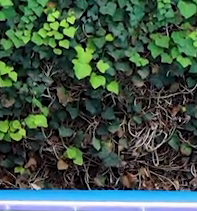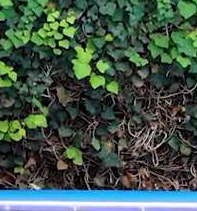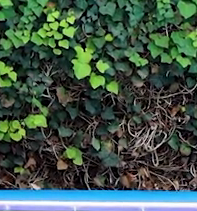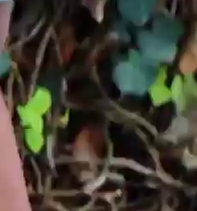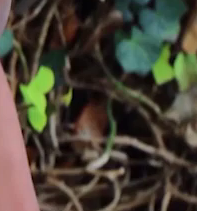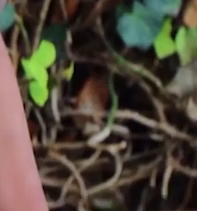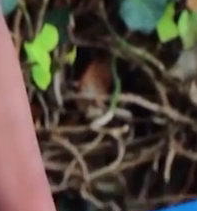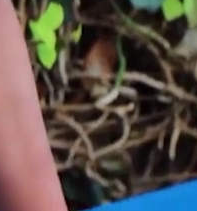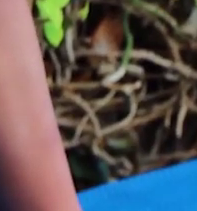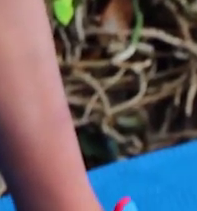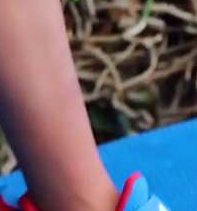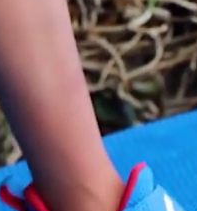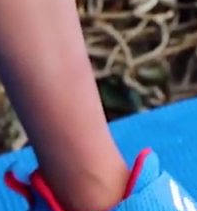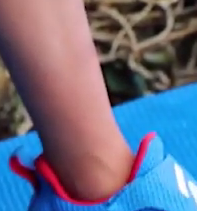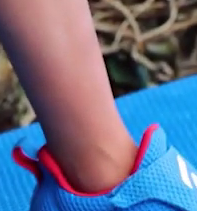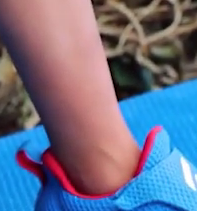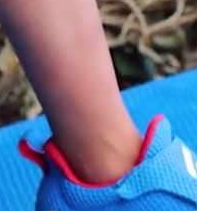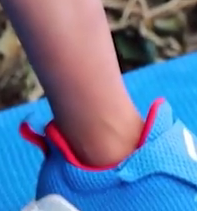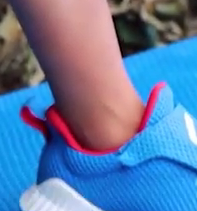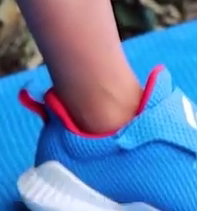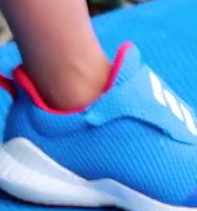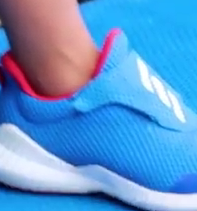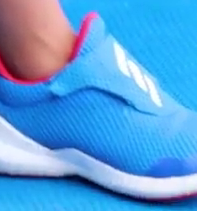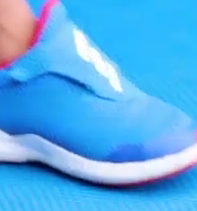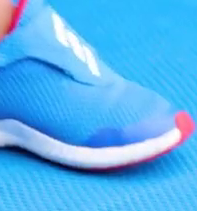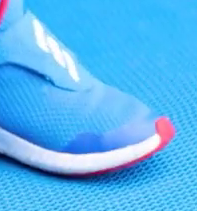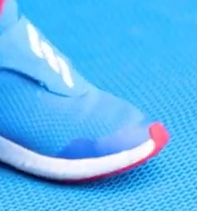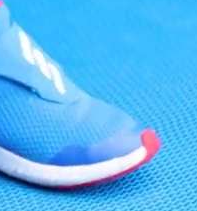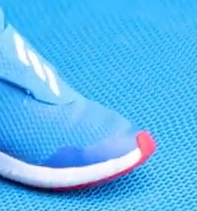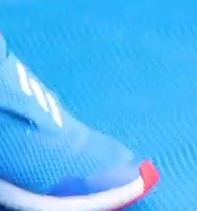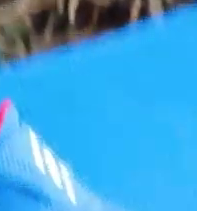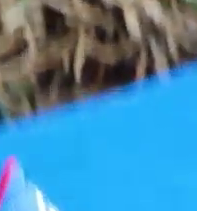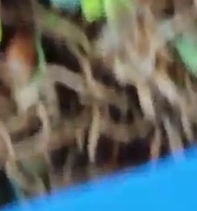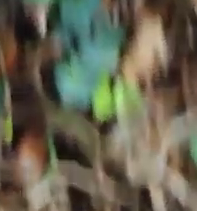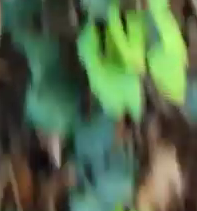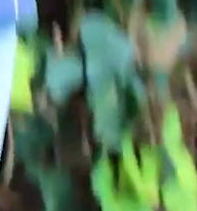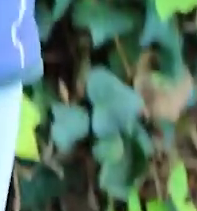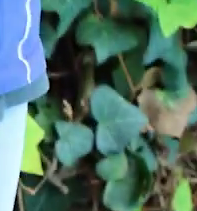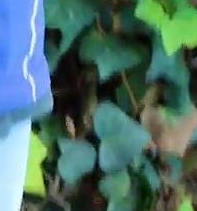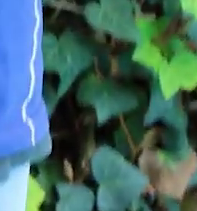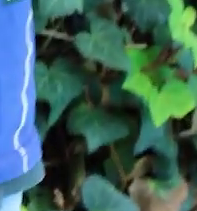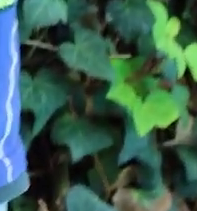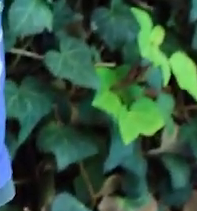Tres más. Estira bien los brazos.